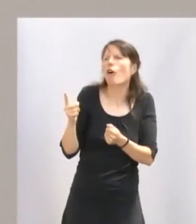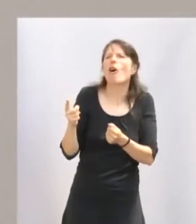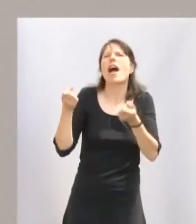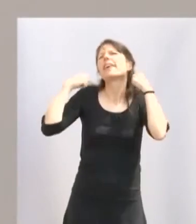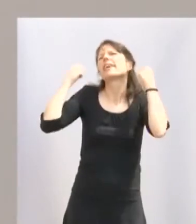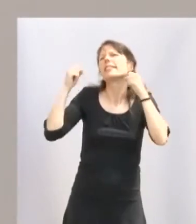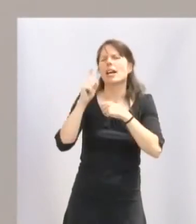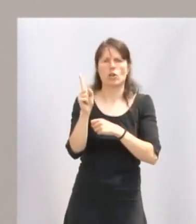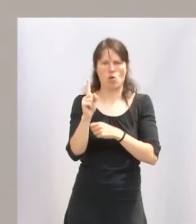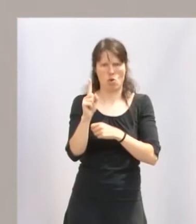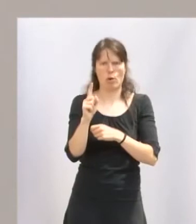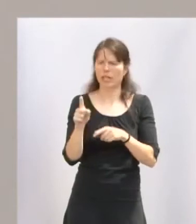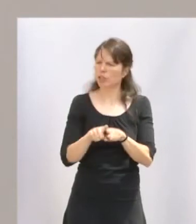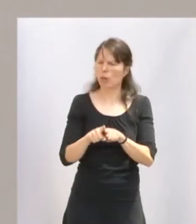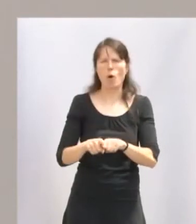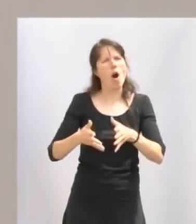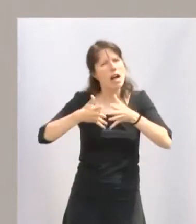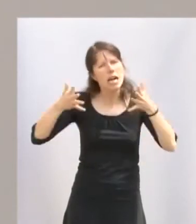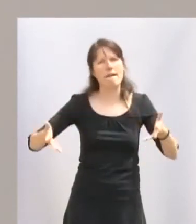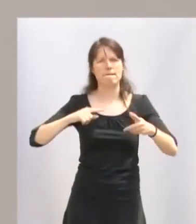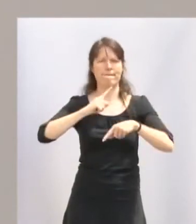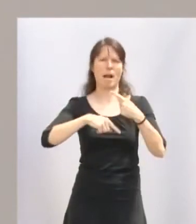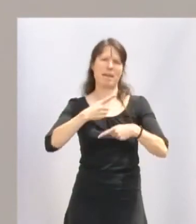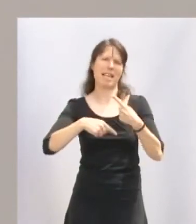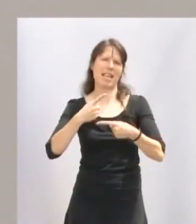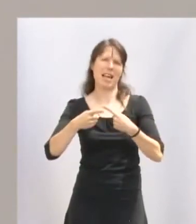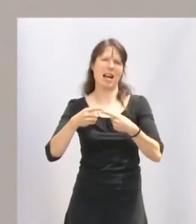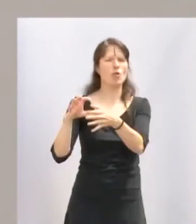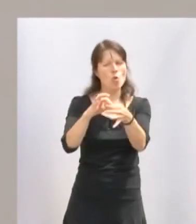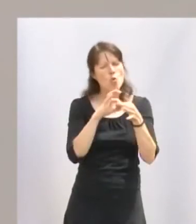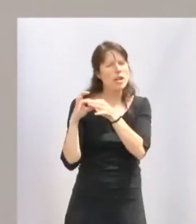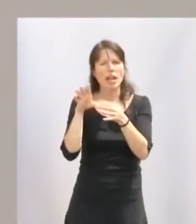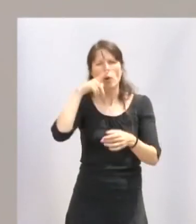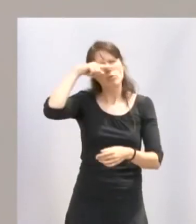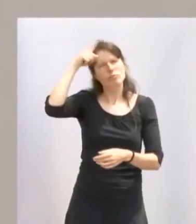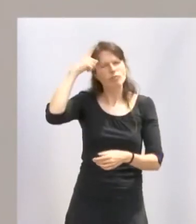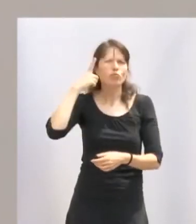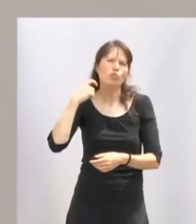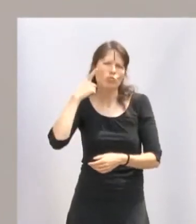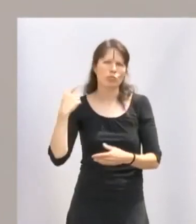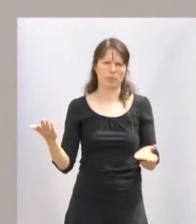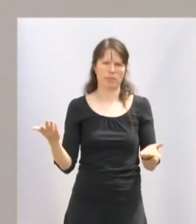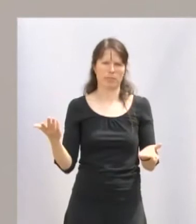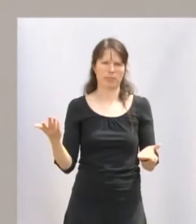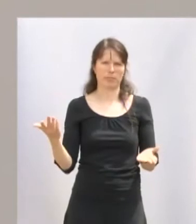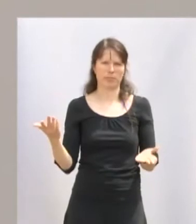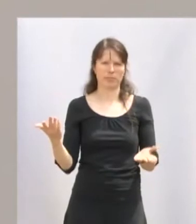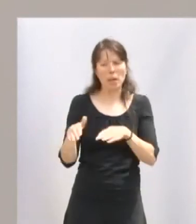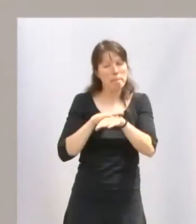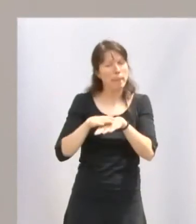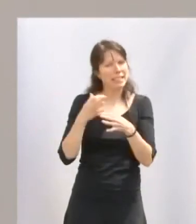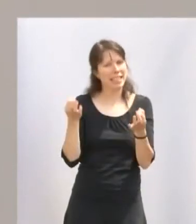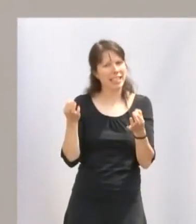Es una gran familia de familias unidas por el folclore, cuya esencia radica en la